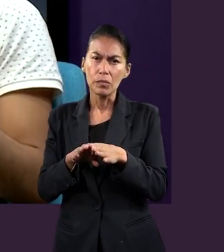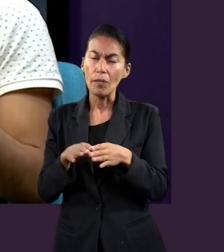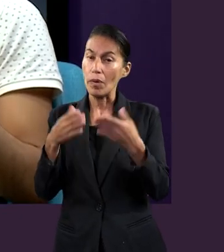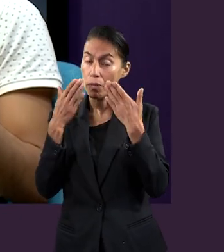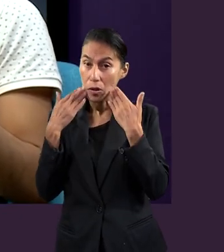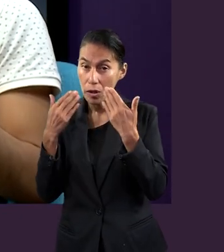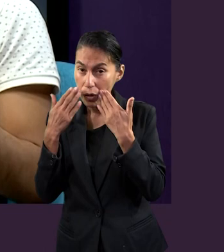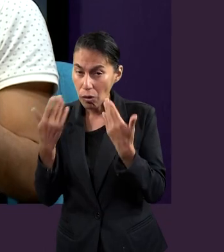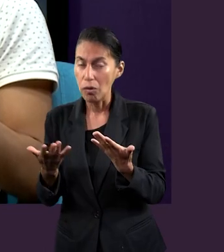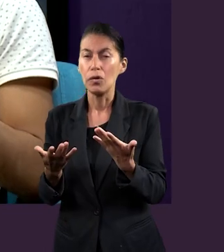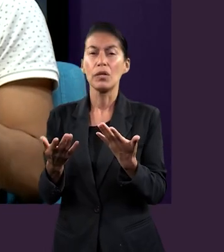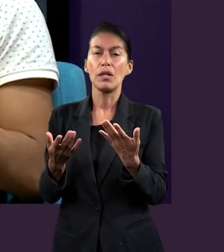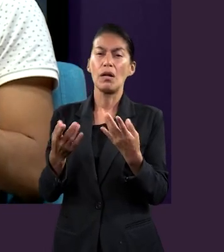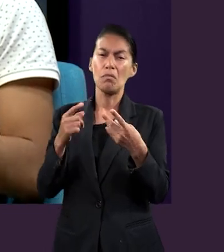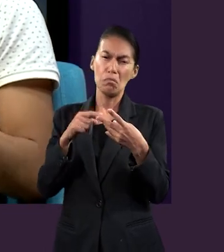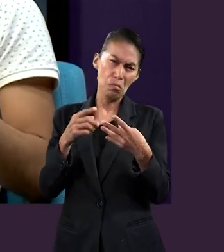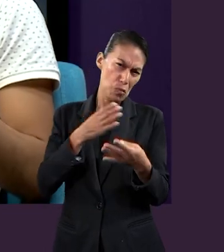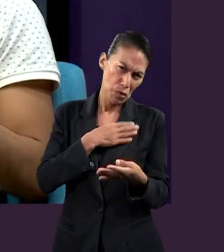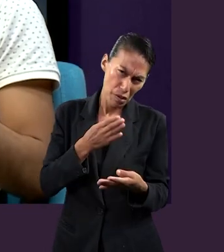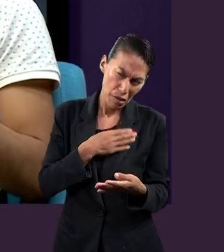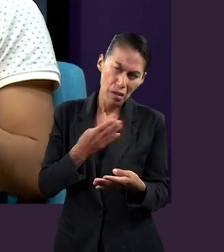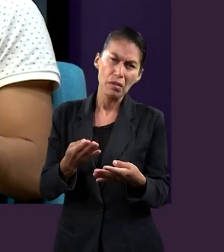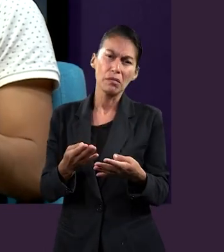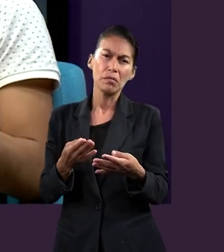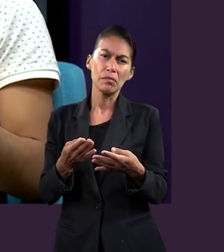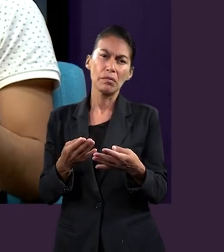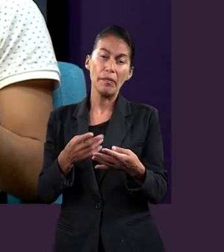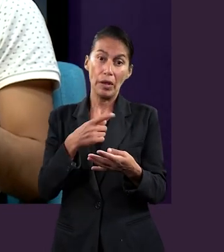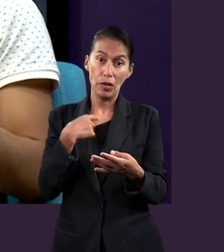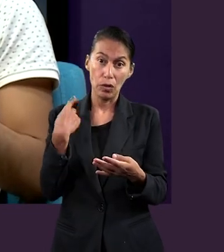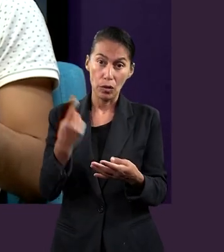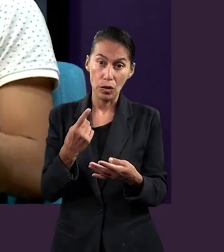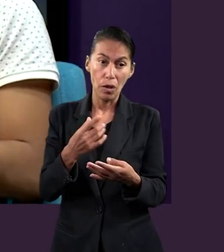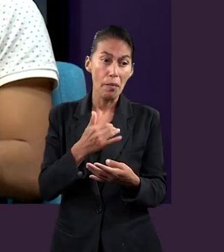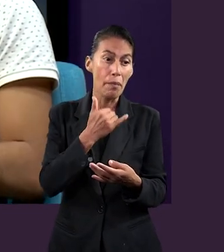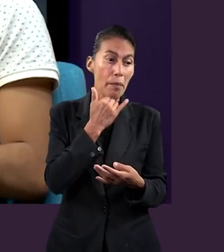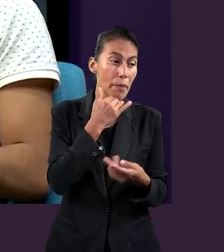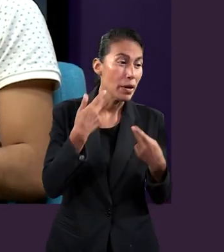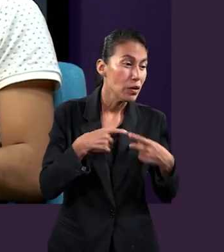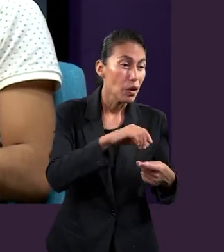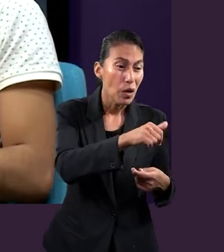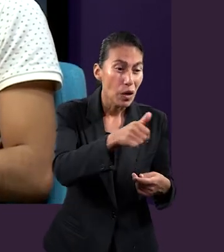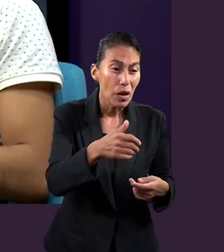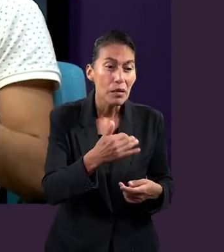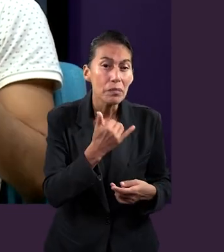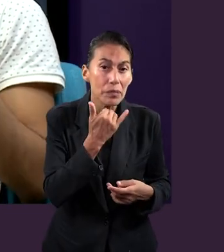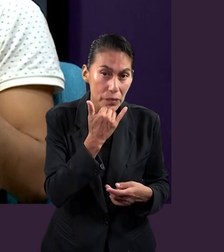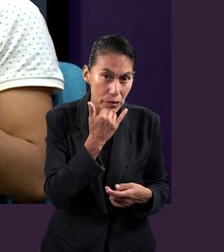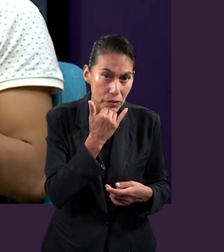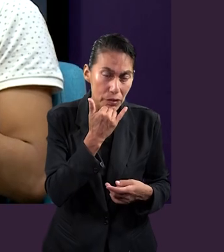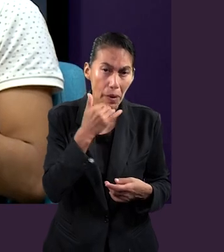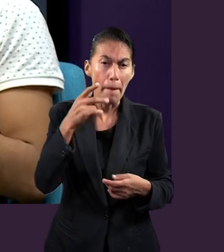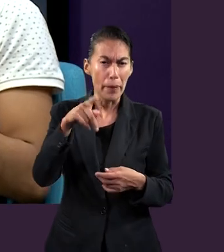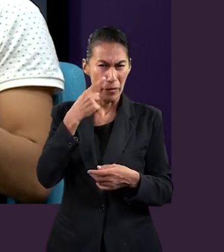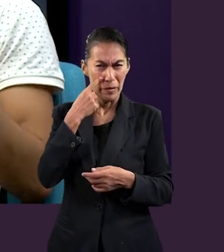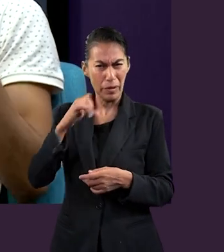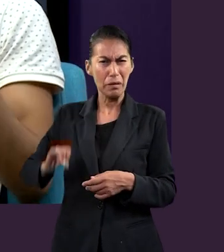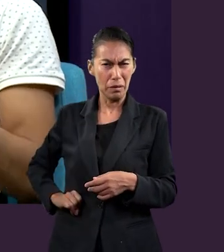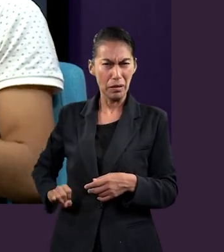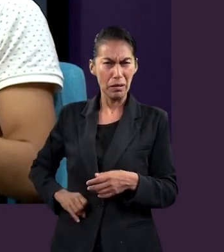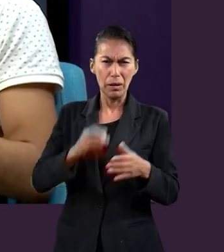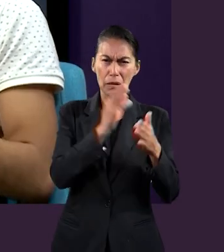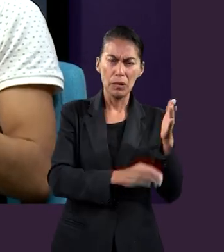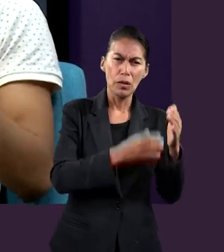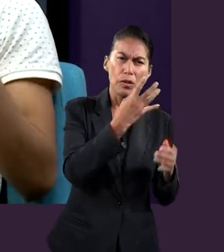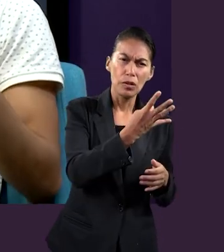la misericordia, la bondad y ser perdonadores. Pero algo muy interesante también en el